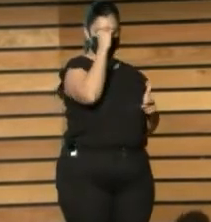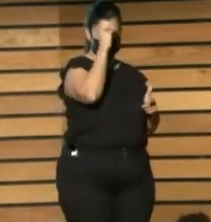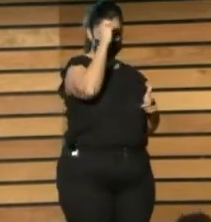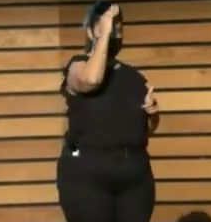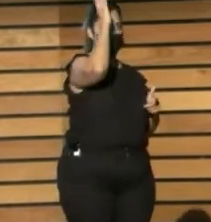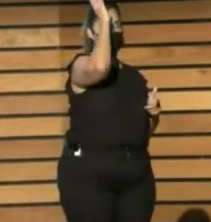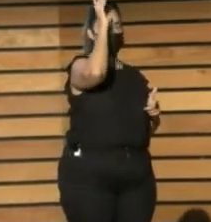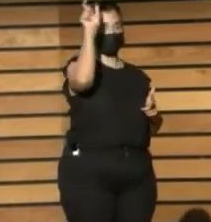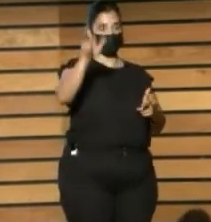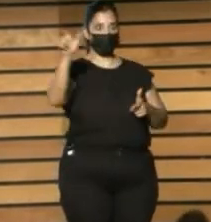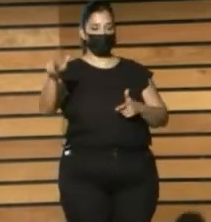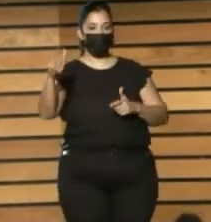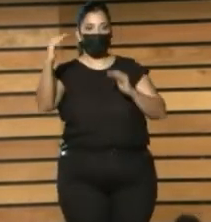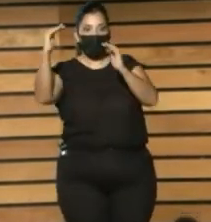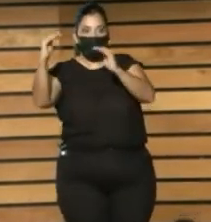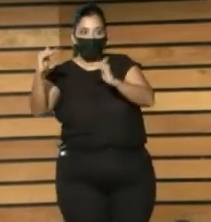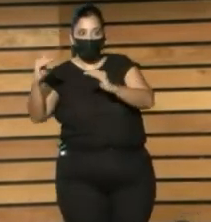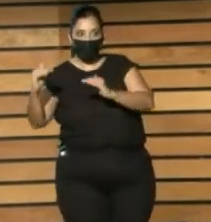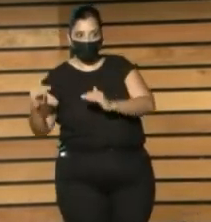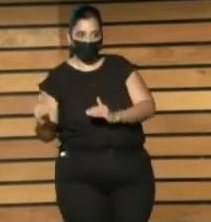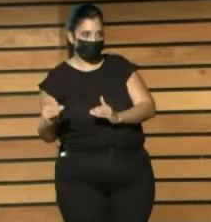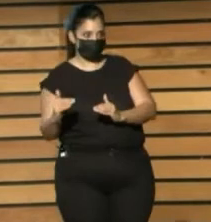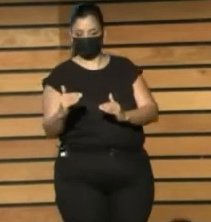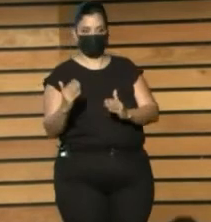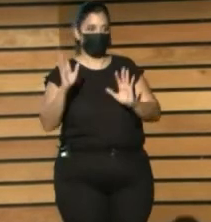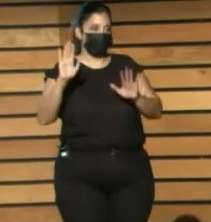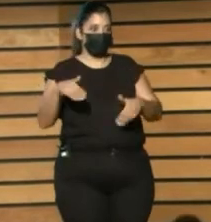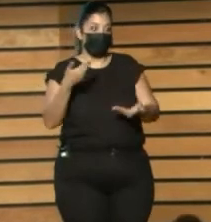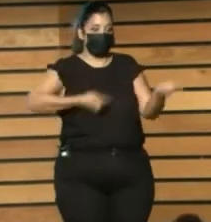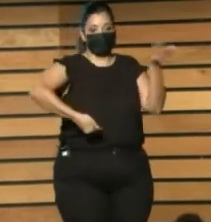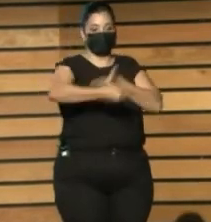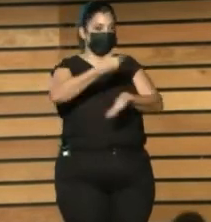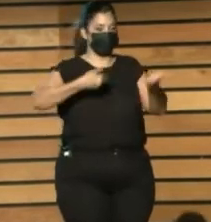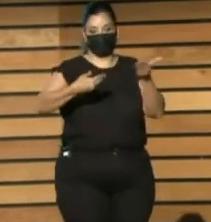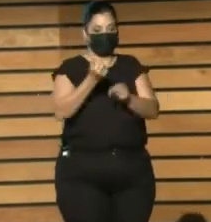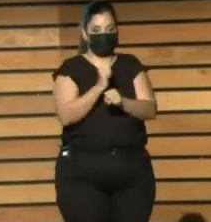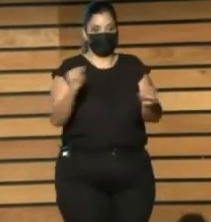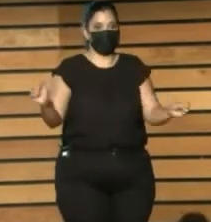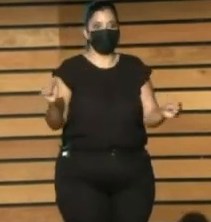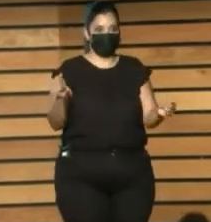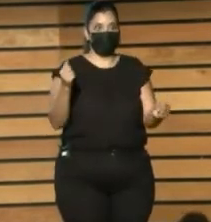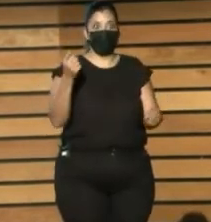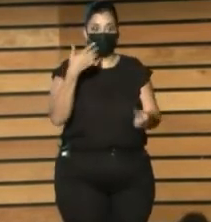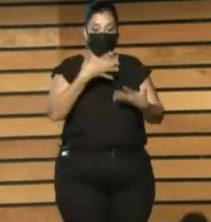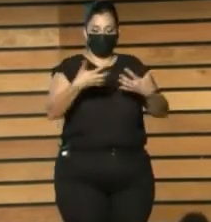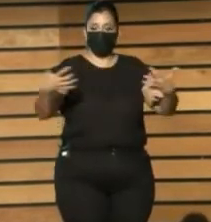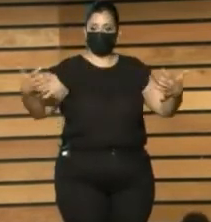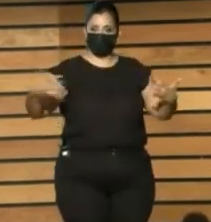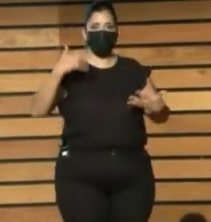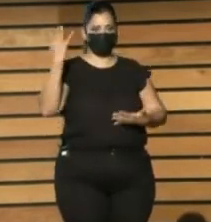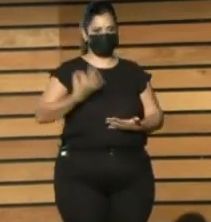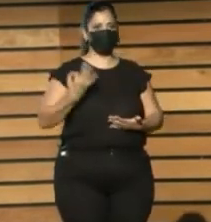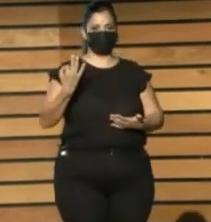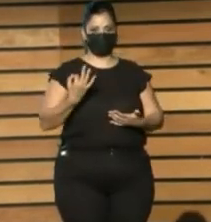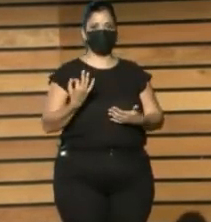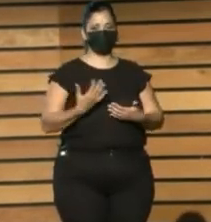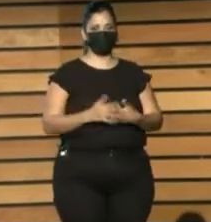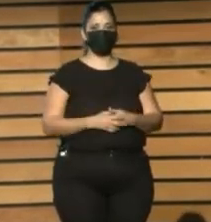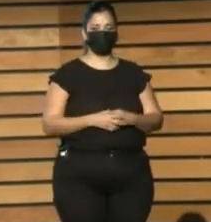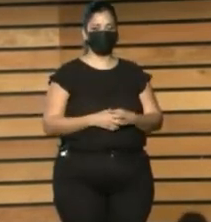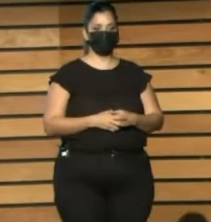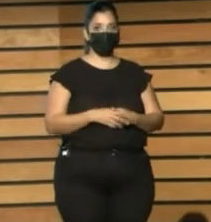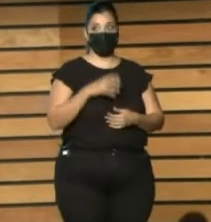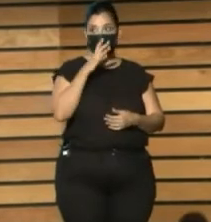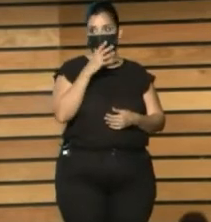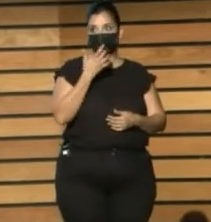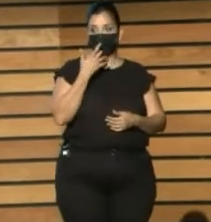Información Acerca de los ciudadanos Y los ciudadanos Cada vez menos Acerca del Estado Esa es una gran frase Por lo tanto Por ahí digo